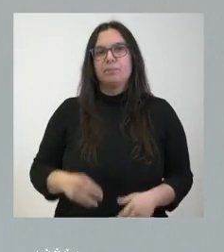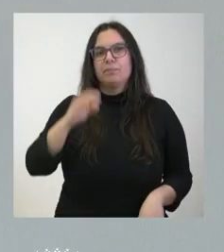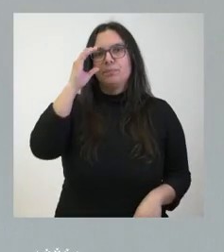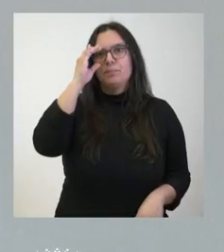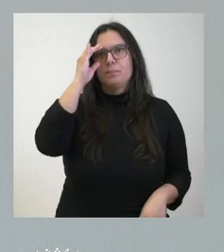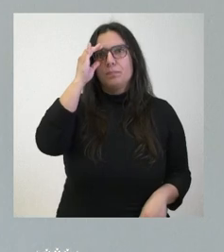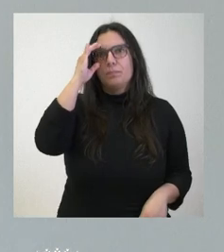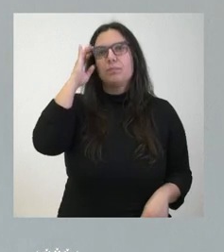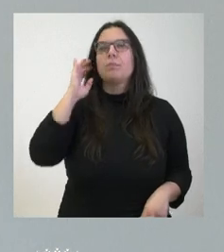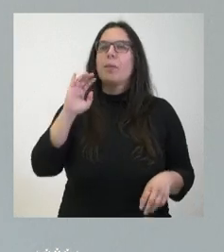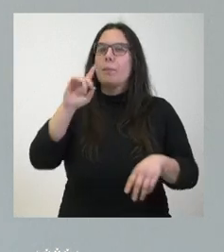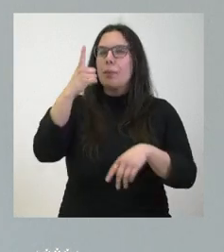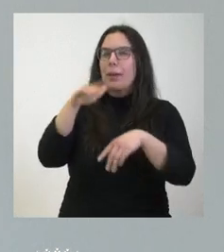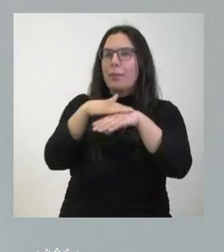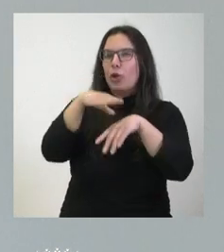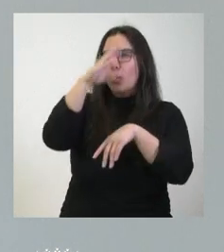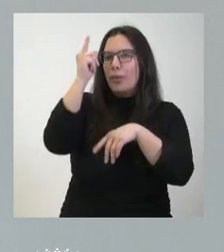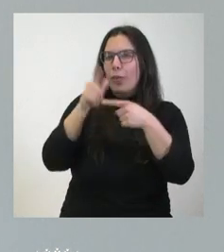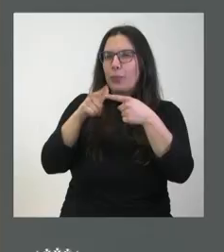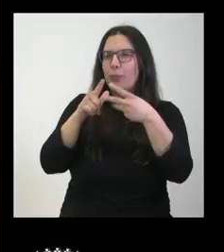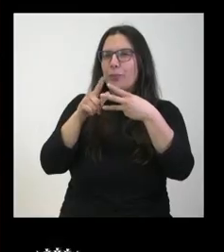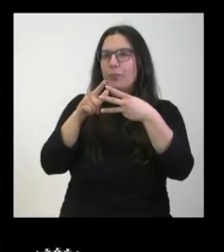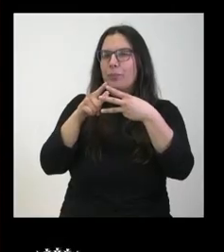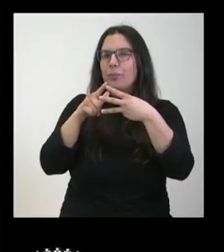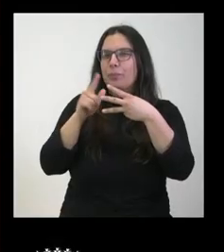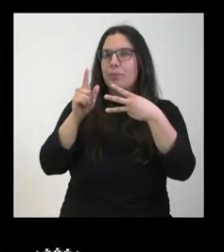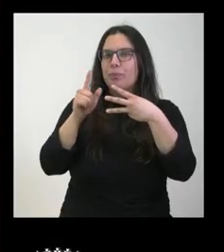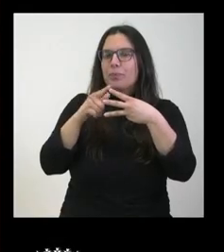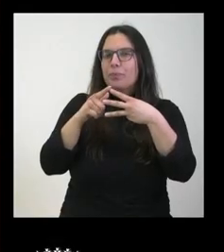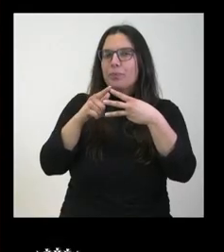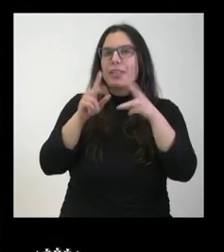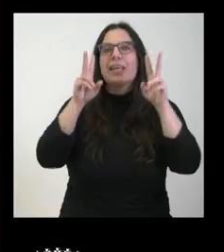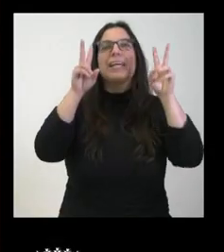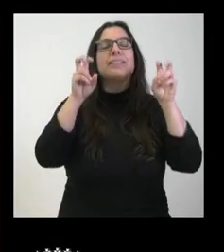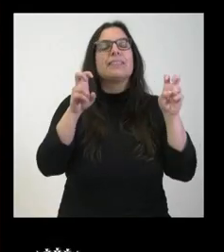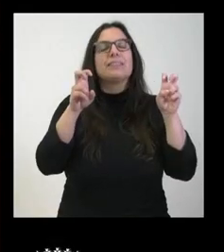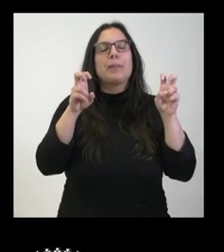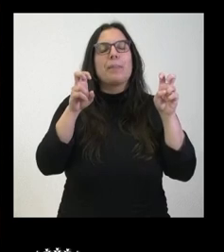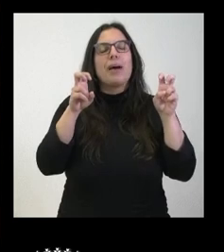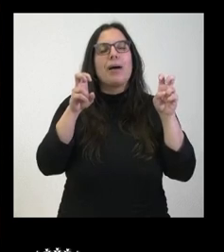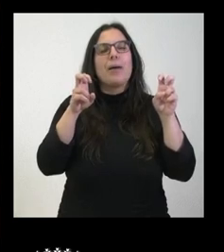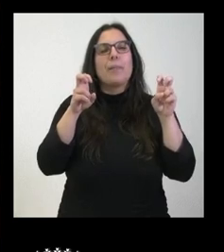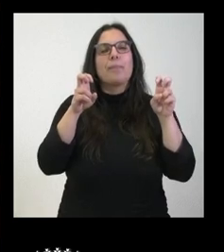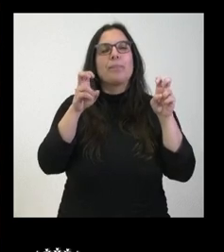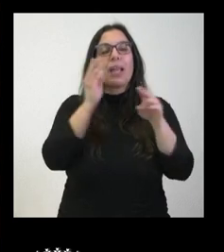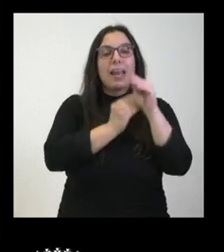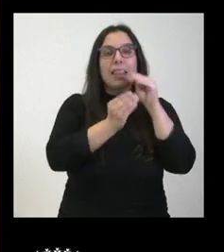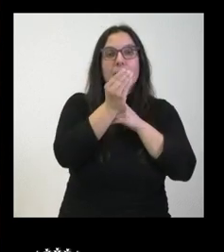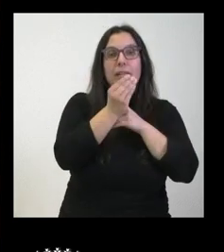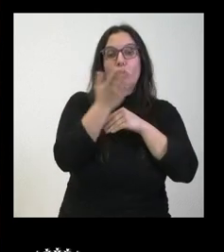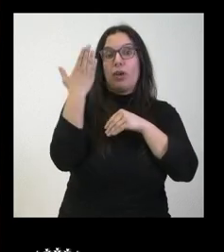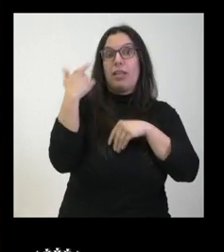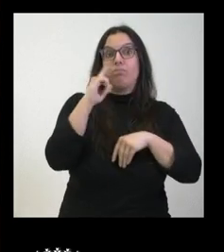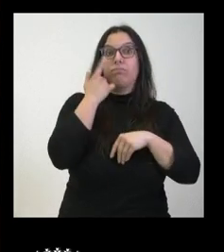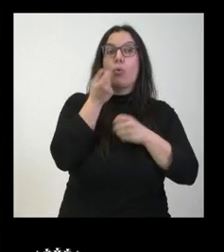El primero es que se me ha olvidado, perdón. La primera pregunta. Era sobre el número de nacimientos que se ha conocido ayer,